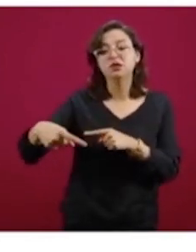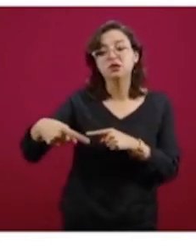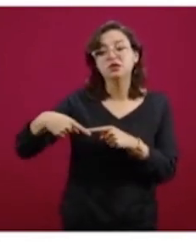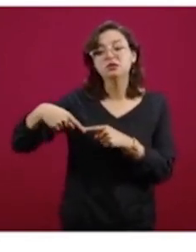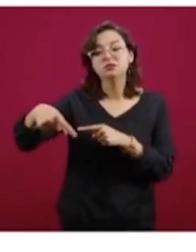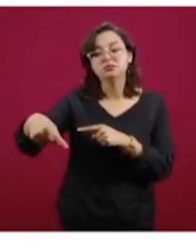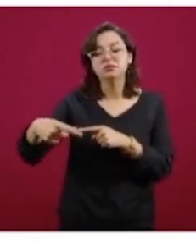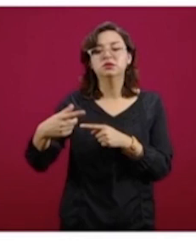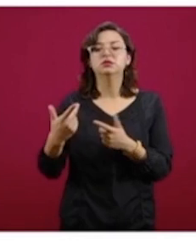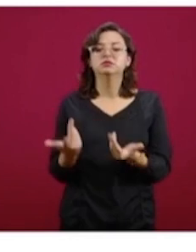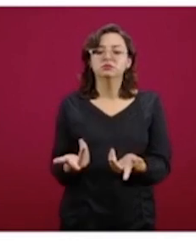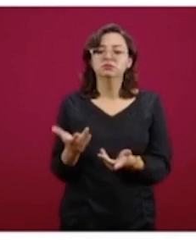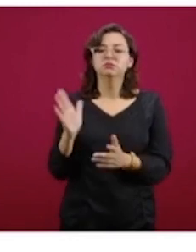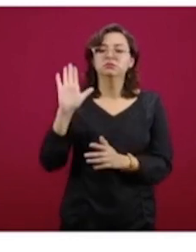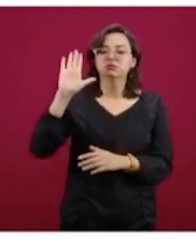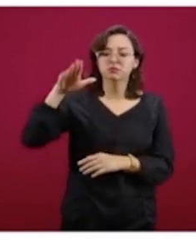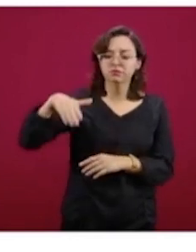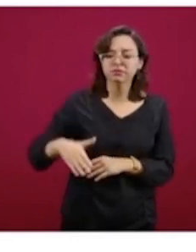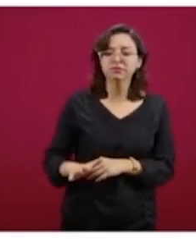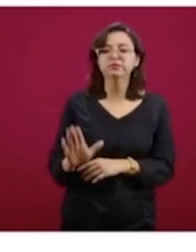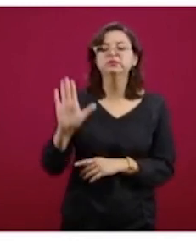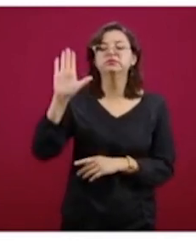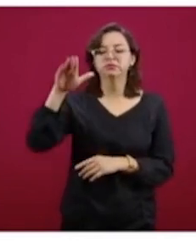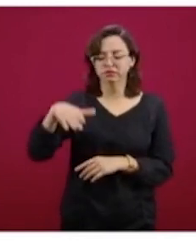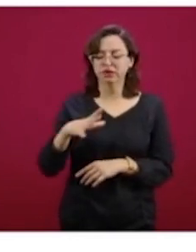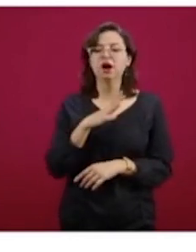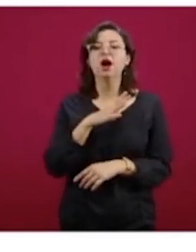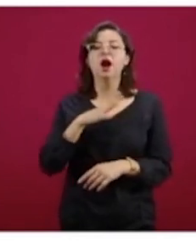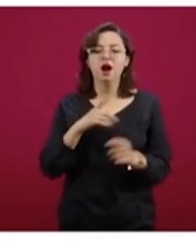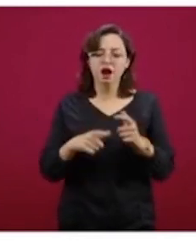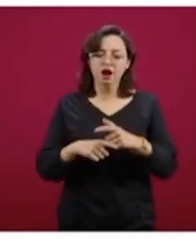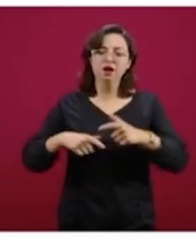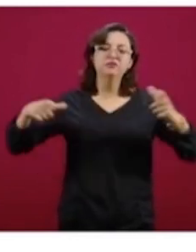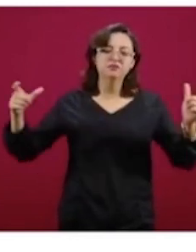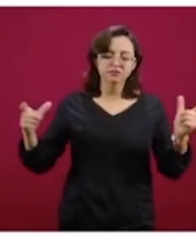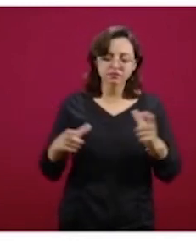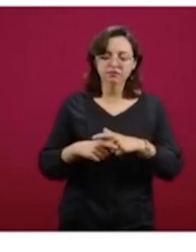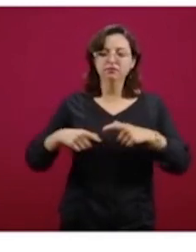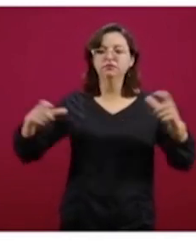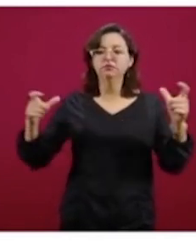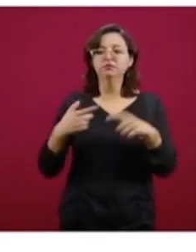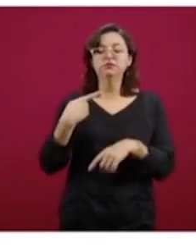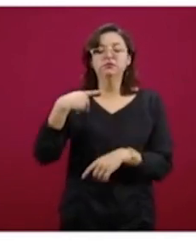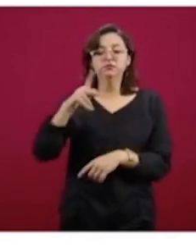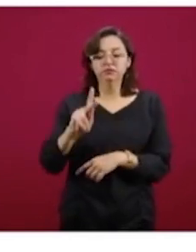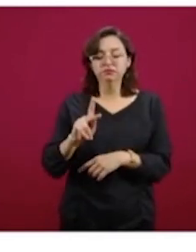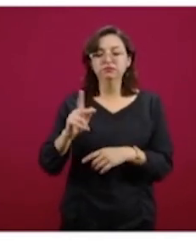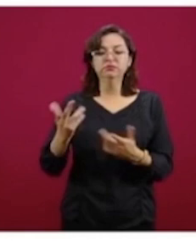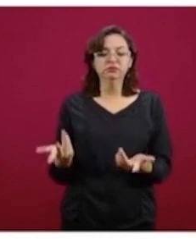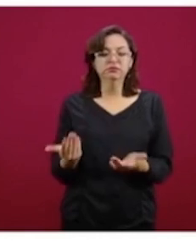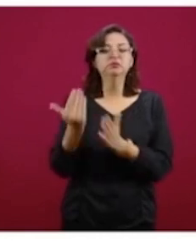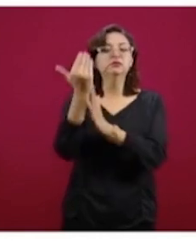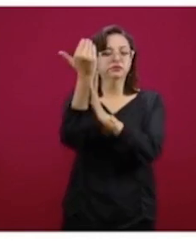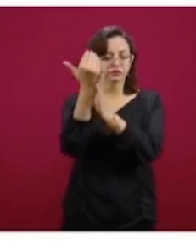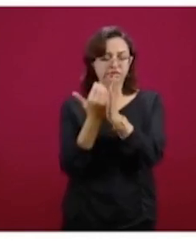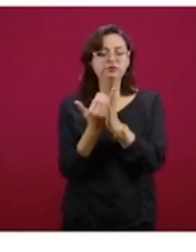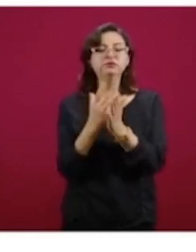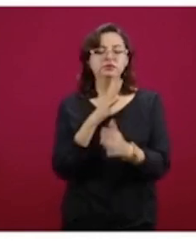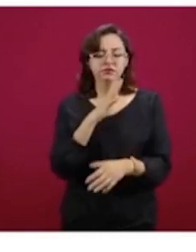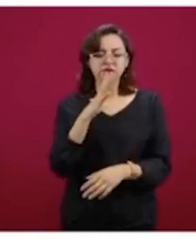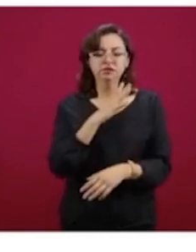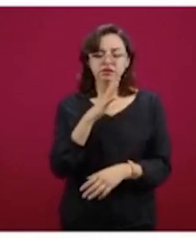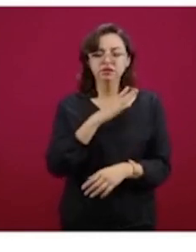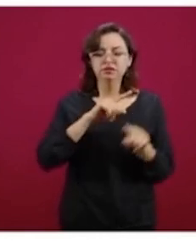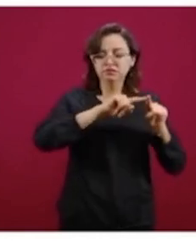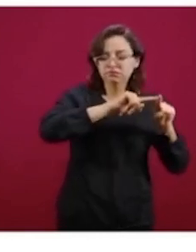picos en nuestra administración, están por debajo de la tendencia histórica y esta es la